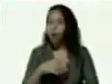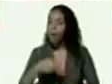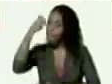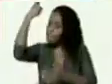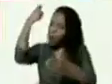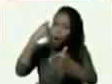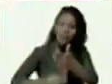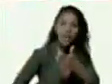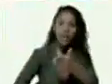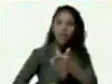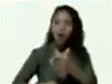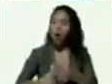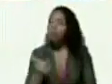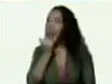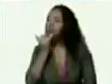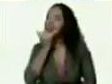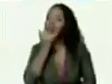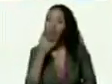fallarle al pueblo